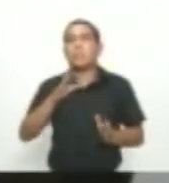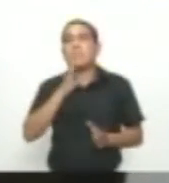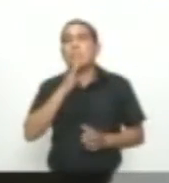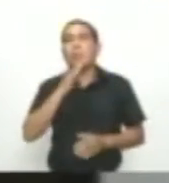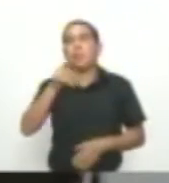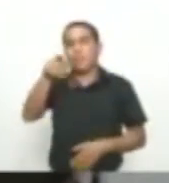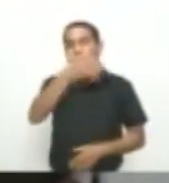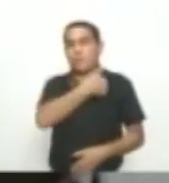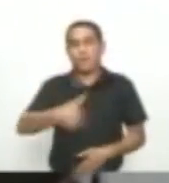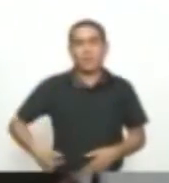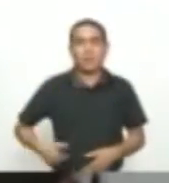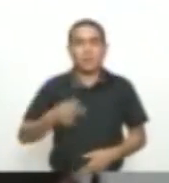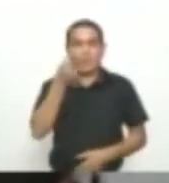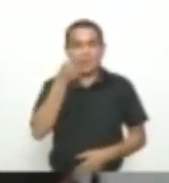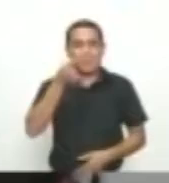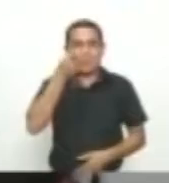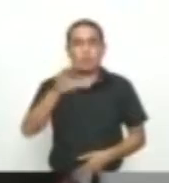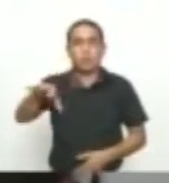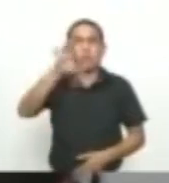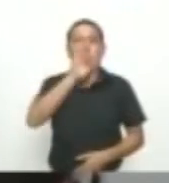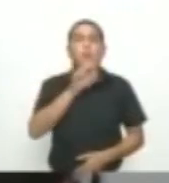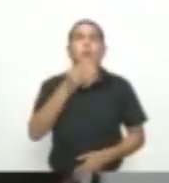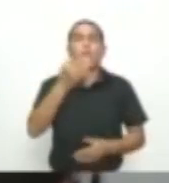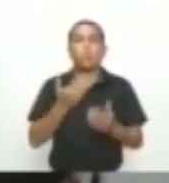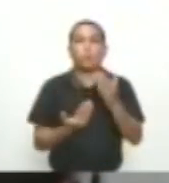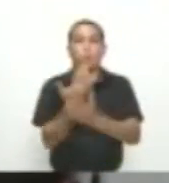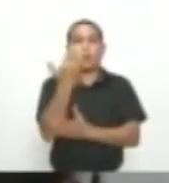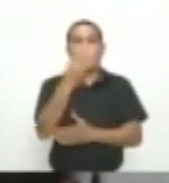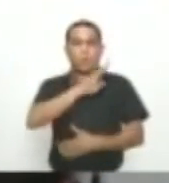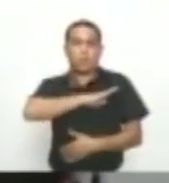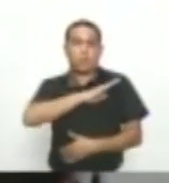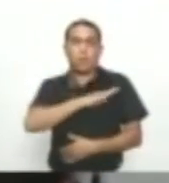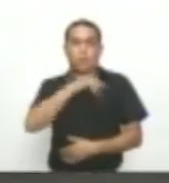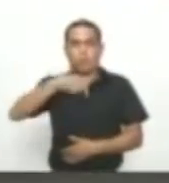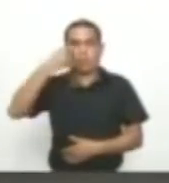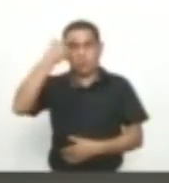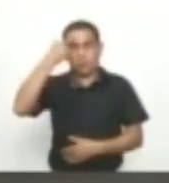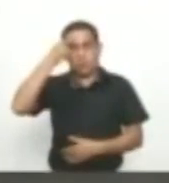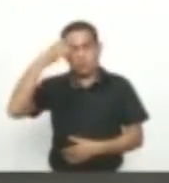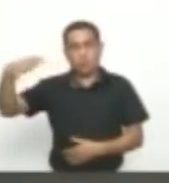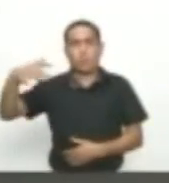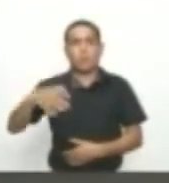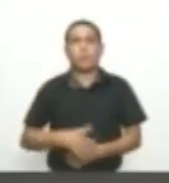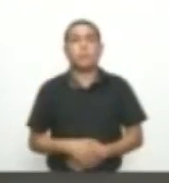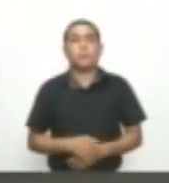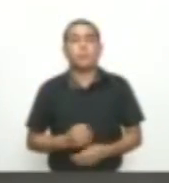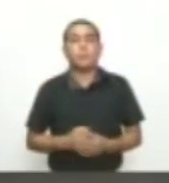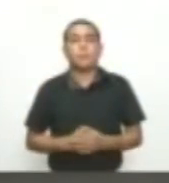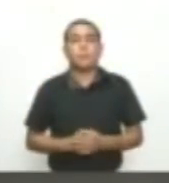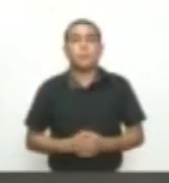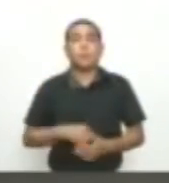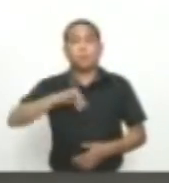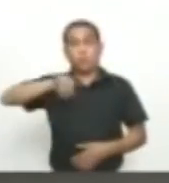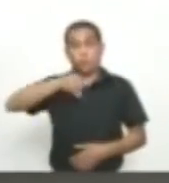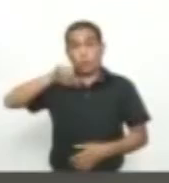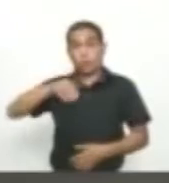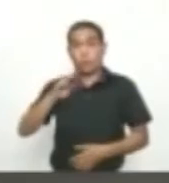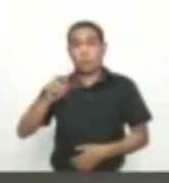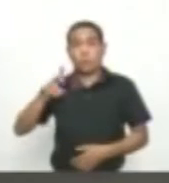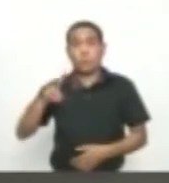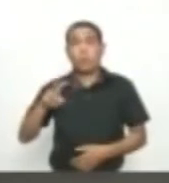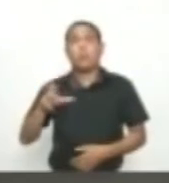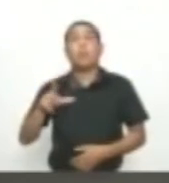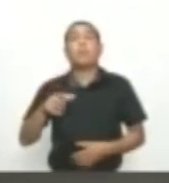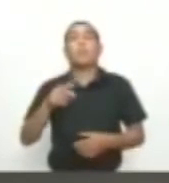Santos De la cual Se escogerá A un nuevo alcalde Mientras dura A suspensión Del titular Manuel Duque Vázquez JJ Verbel Las